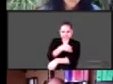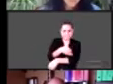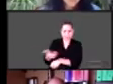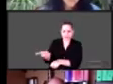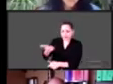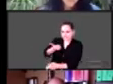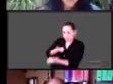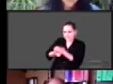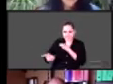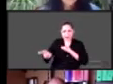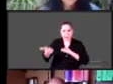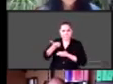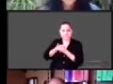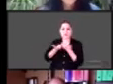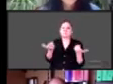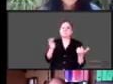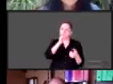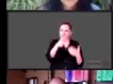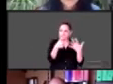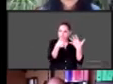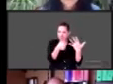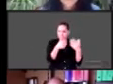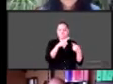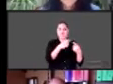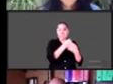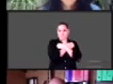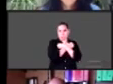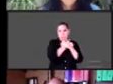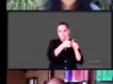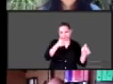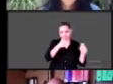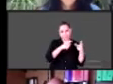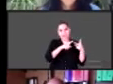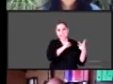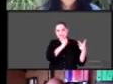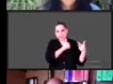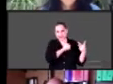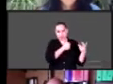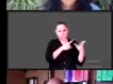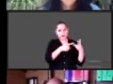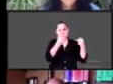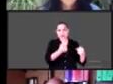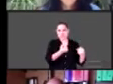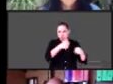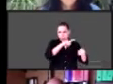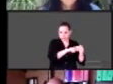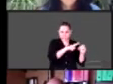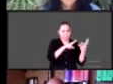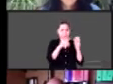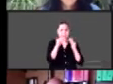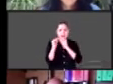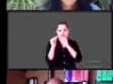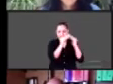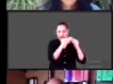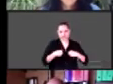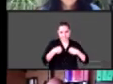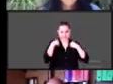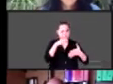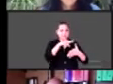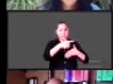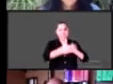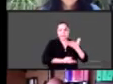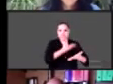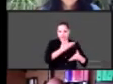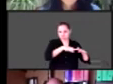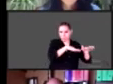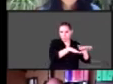seis carencias. Rezago educativo, acceso a servicios de salud, seguridad social, calidad de espacios de la vivienda, servicios básicos de la vivienda y alimentación.